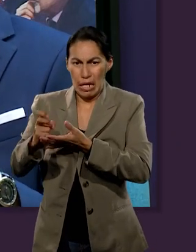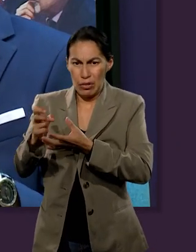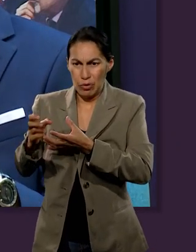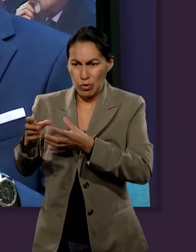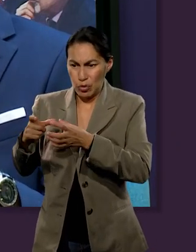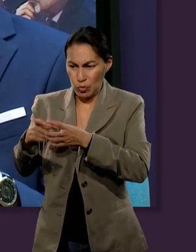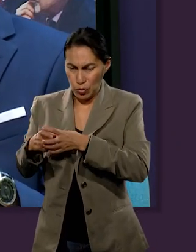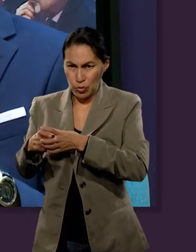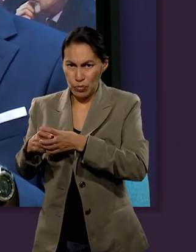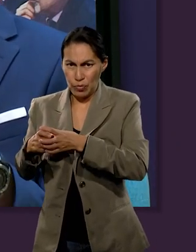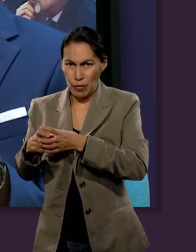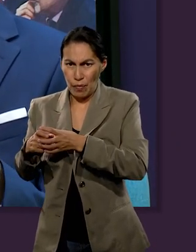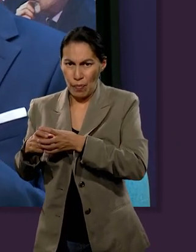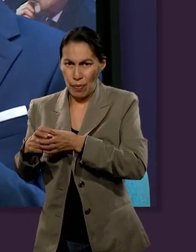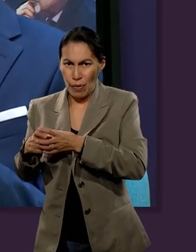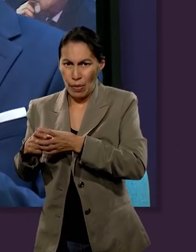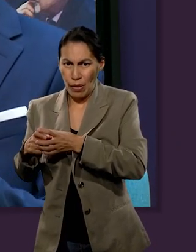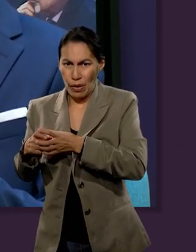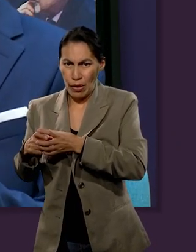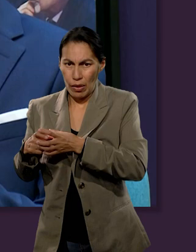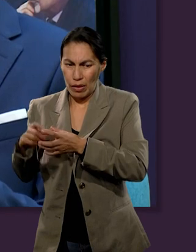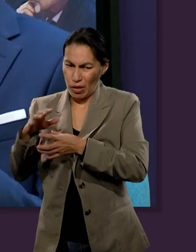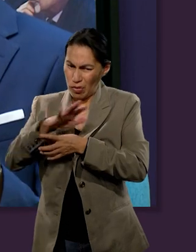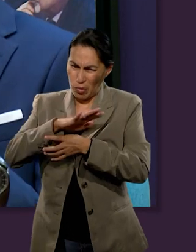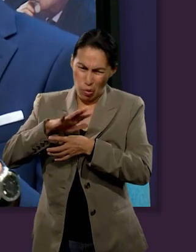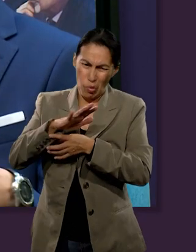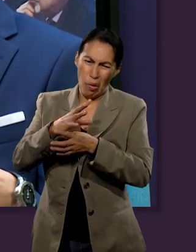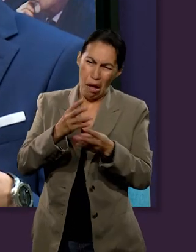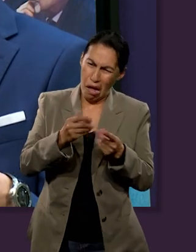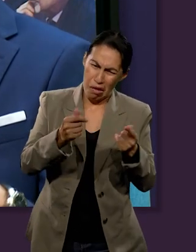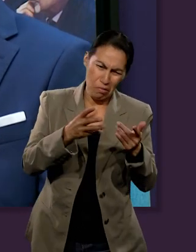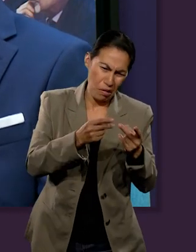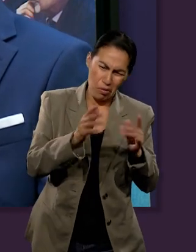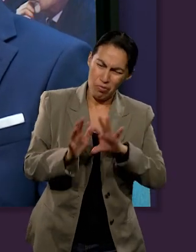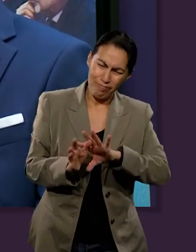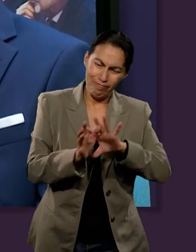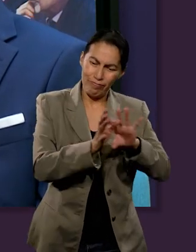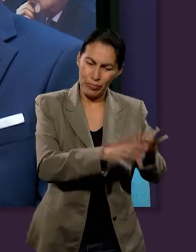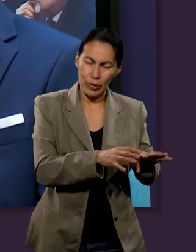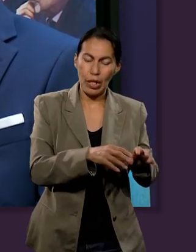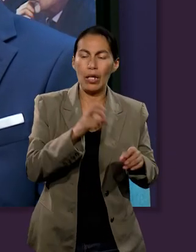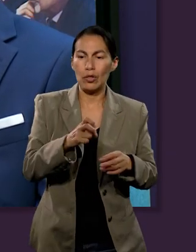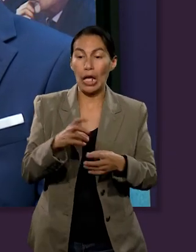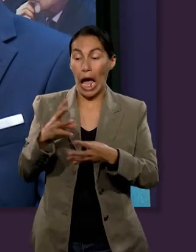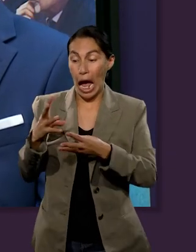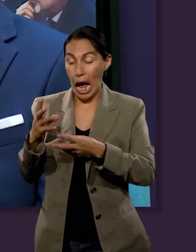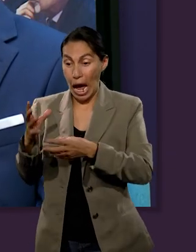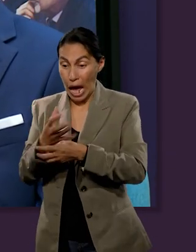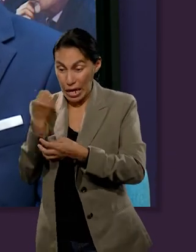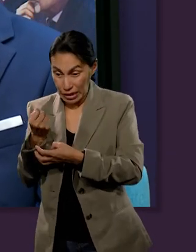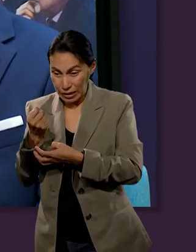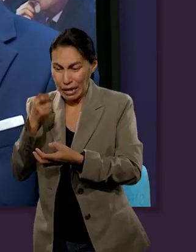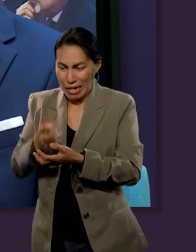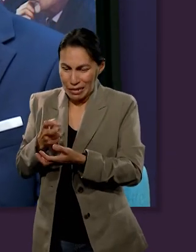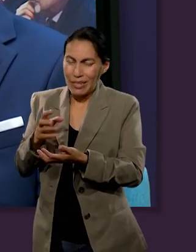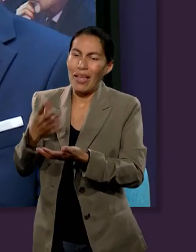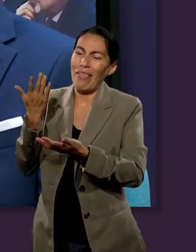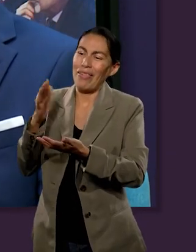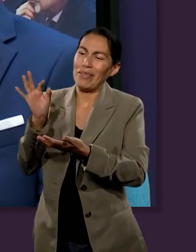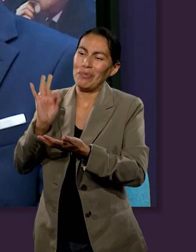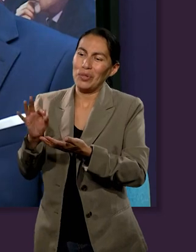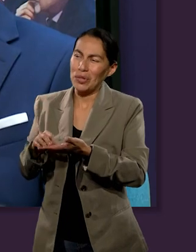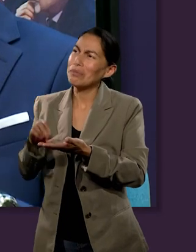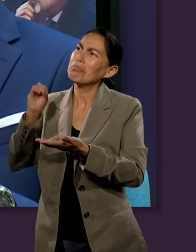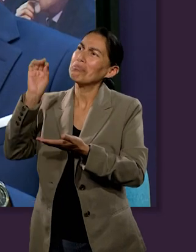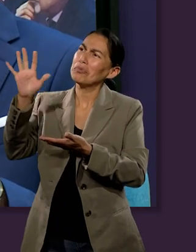ganancias que, o sea, son prácticamente ganancias quitando fuera todo el... Todos los gastos. Todos los gastos, toda la inversión.